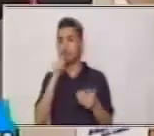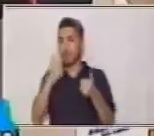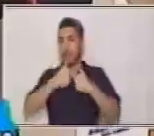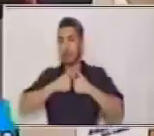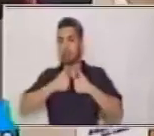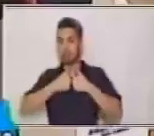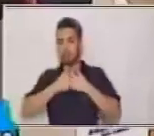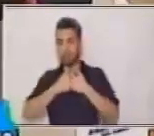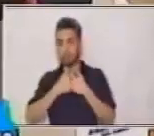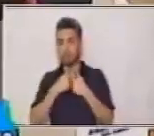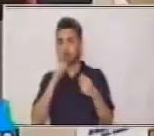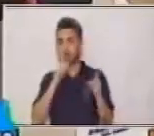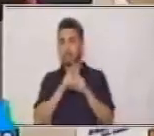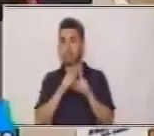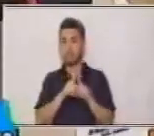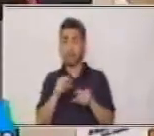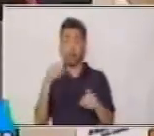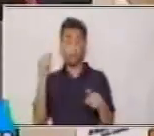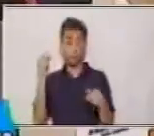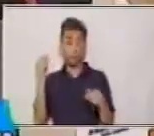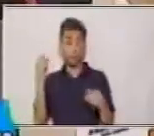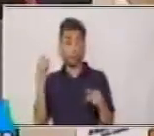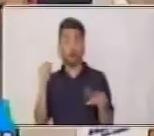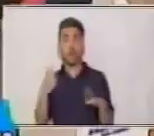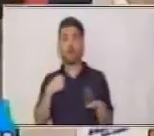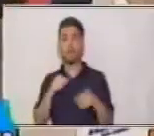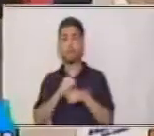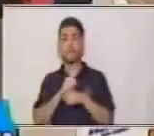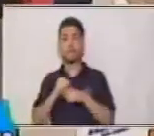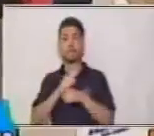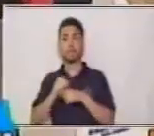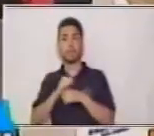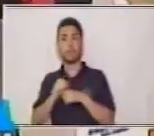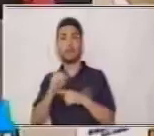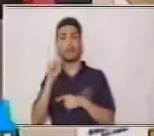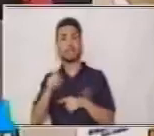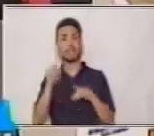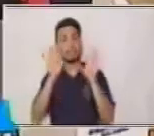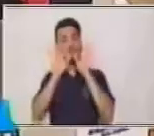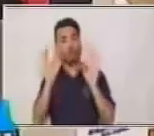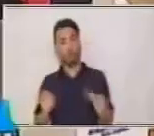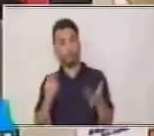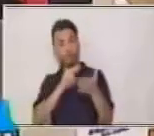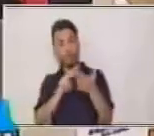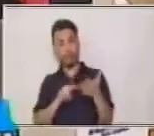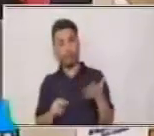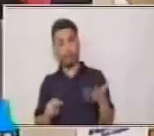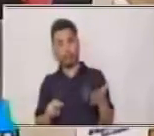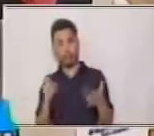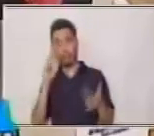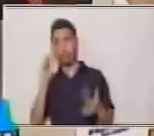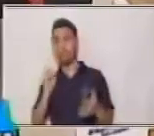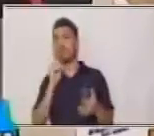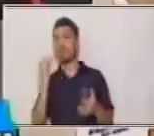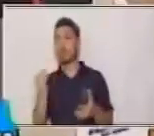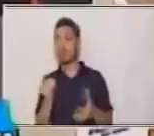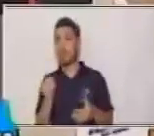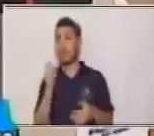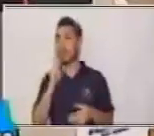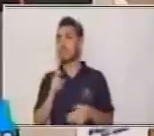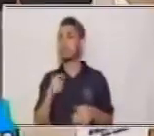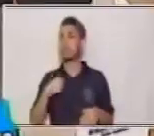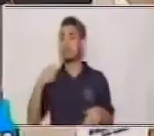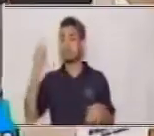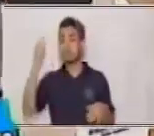más rápido cada vez que nosotros practiquemos este tipo de lectura. ¿Por qué razón? Porque